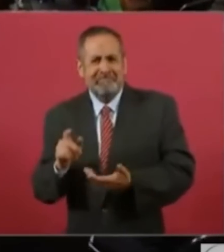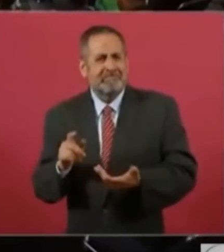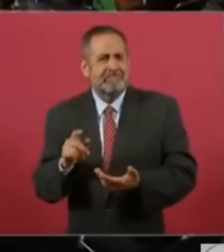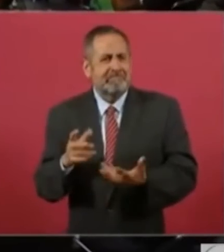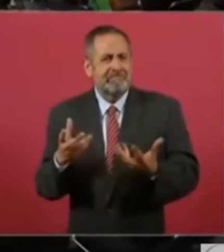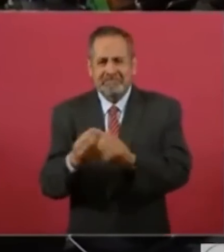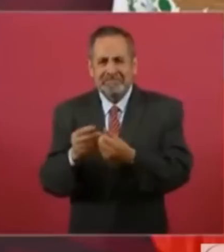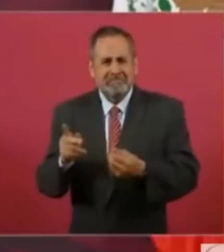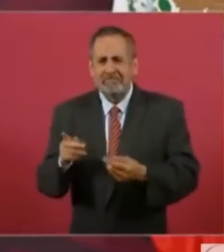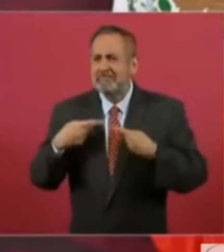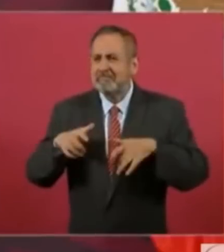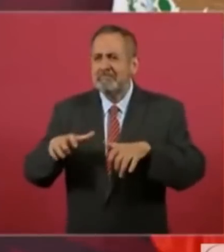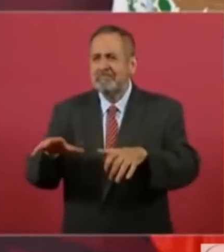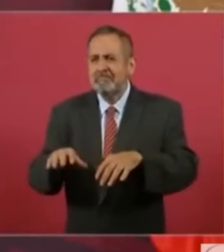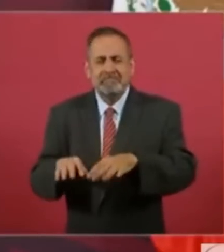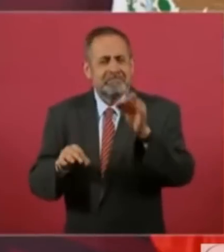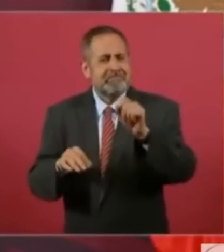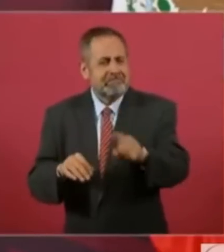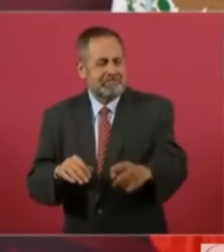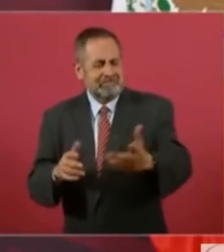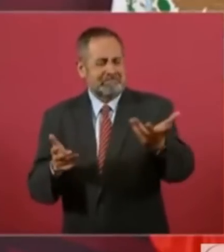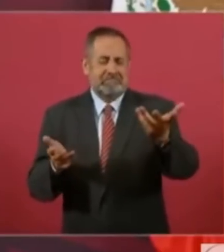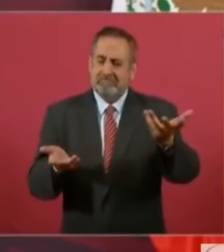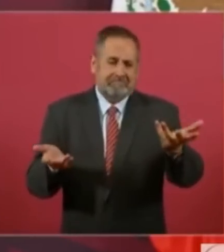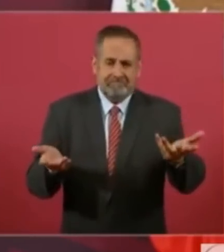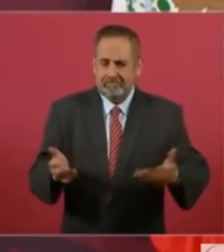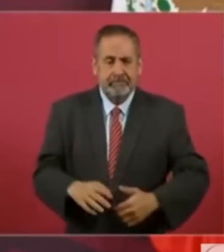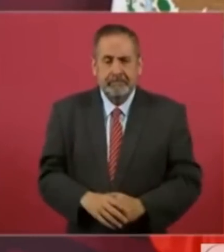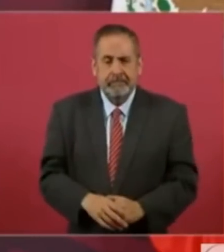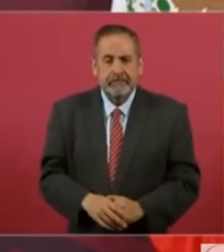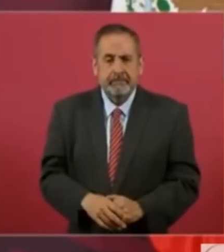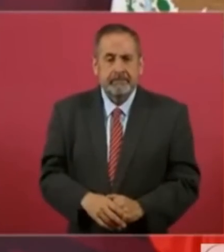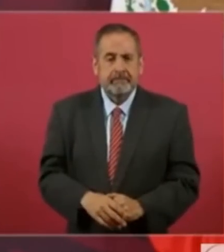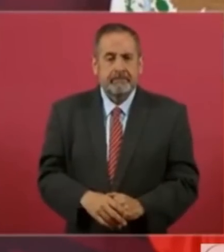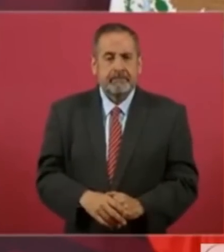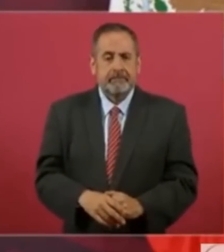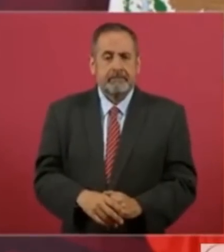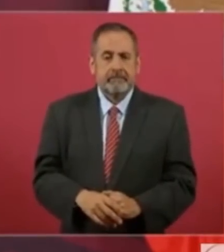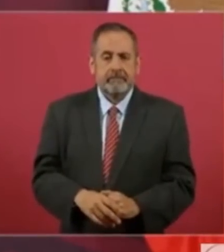popular, que